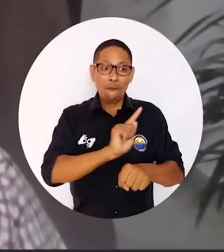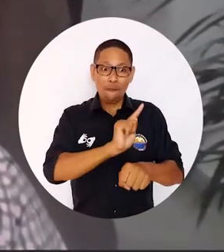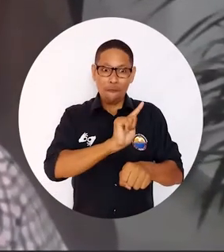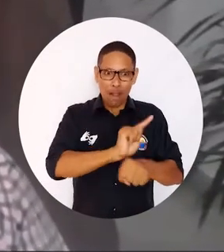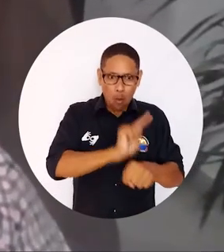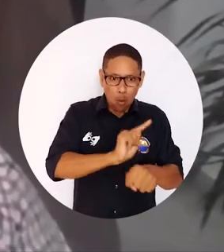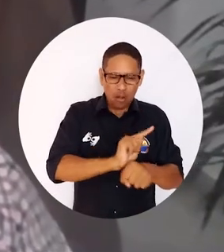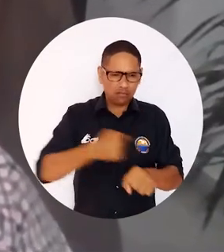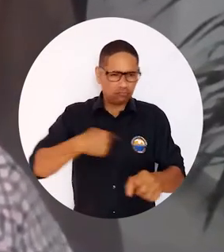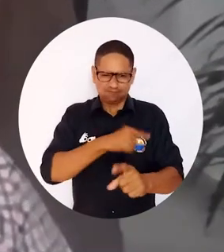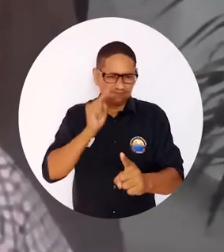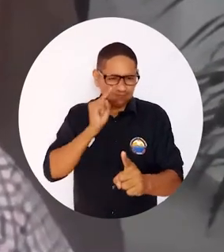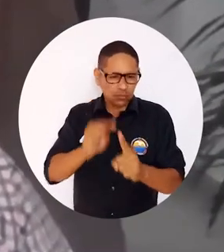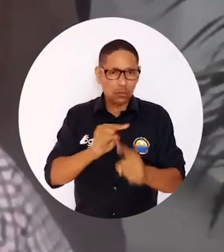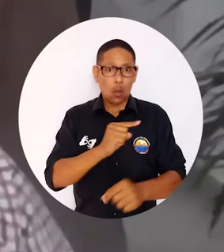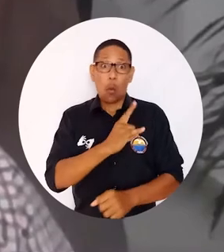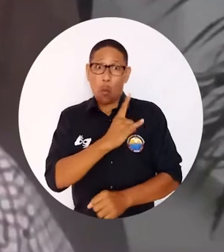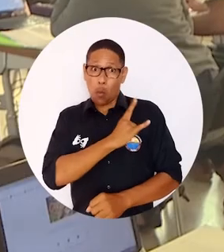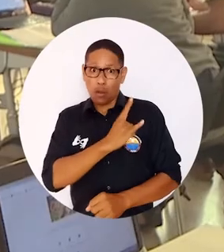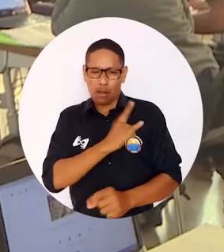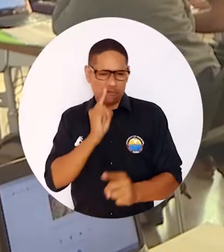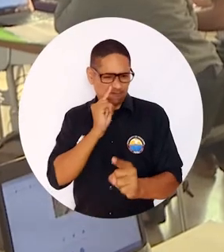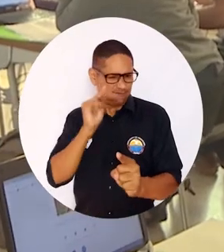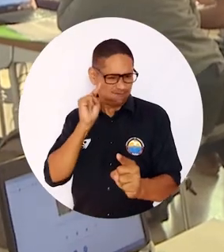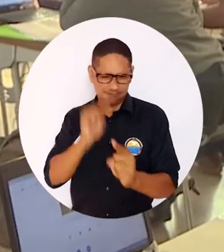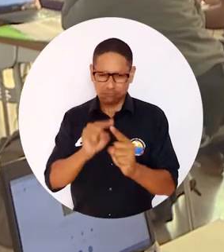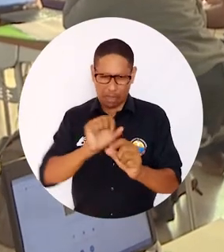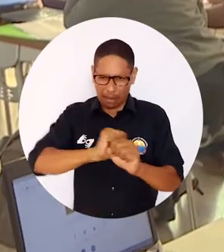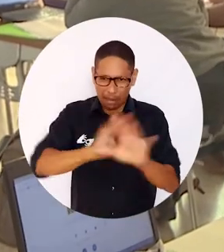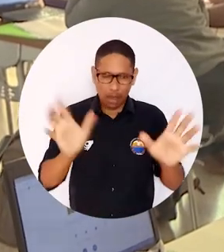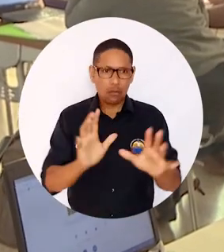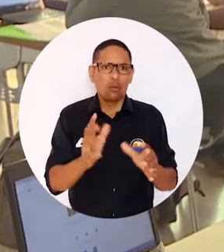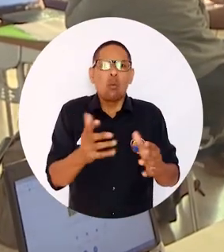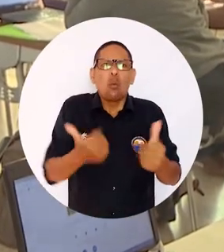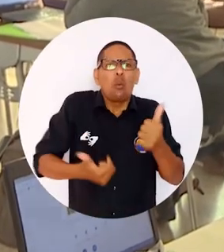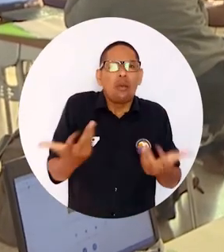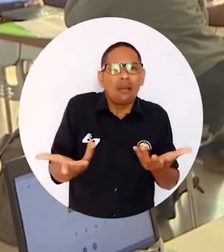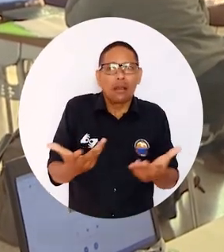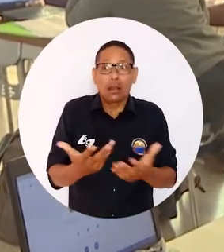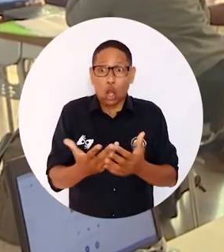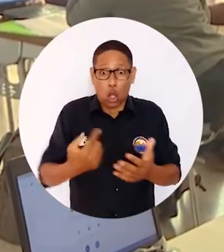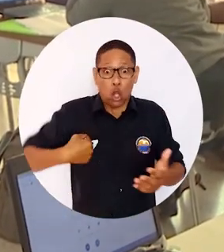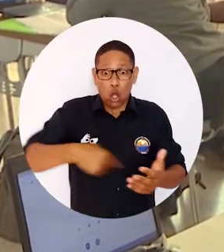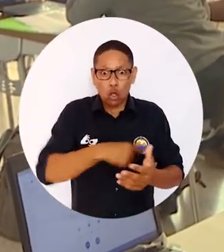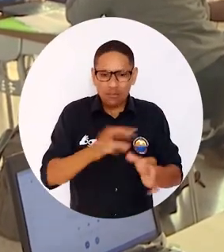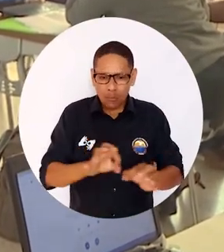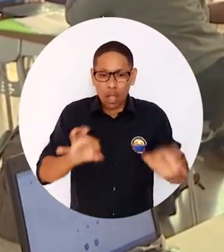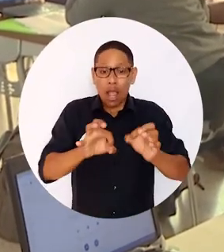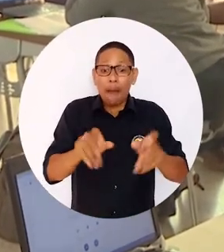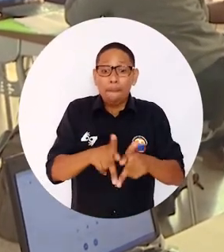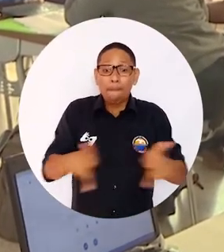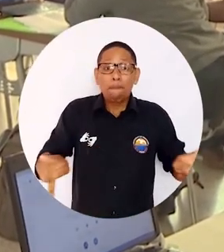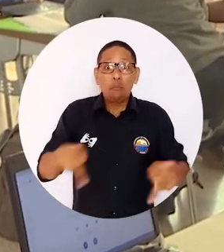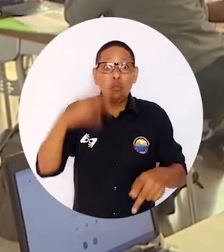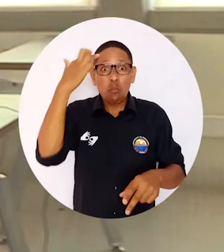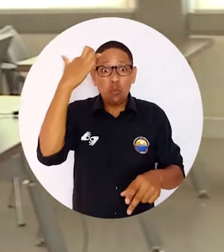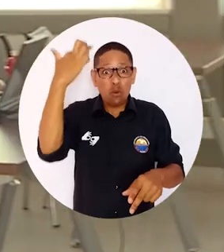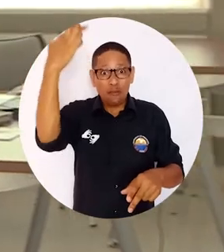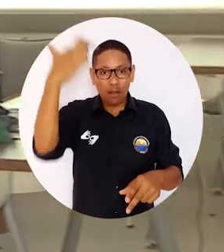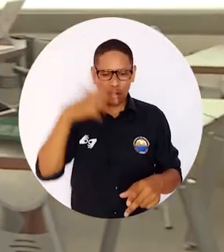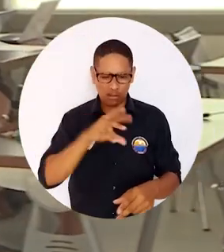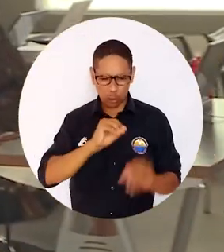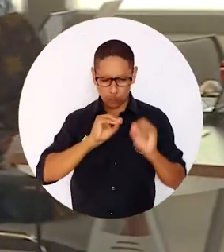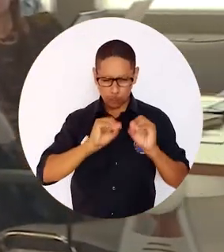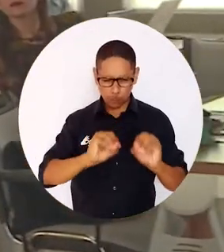facultad y es un propósito de la universidad. ¿En qué sentido? Nuestro principal propósito es formar profesionales